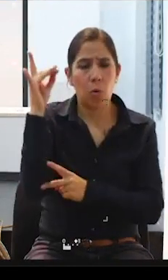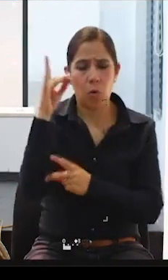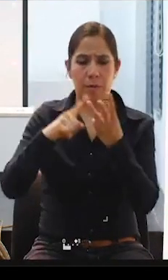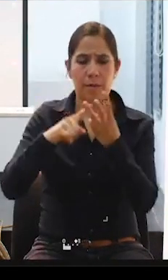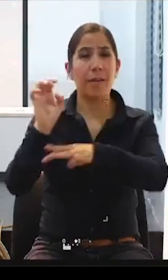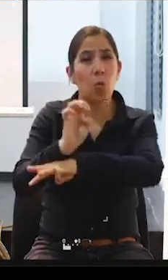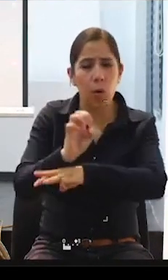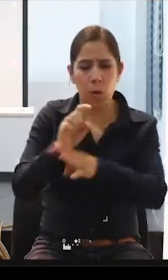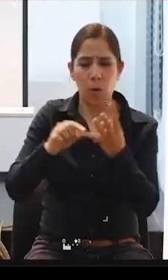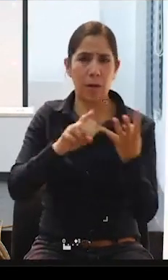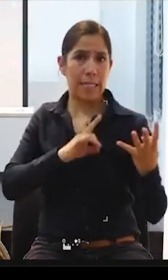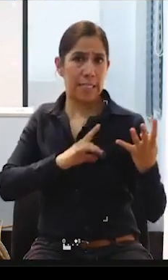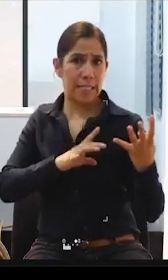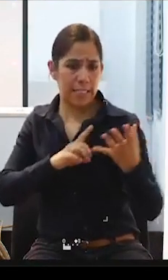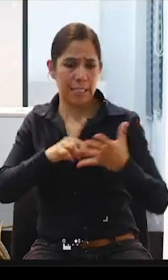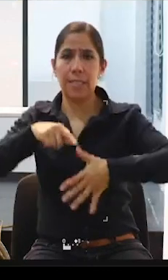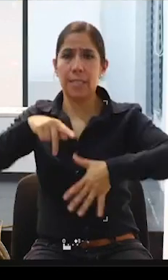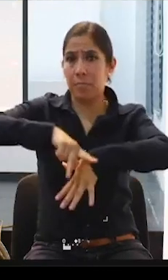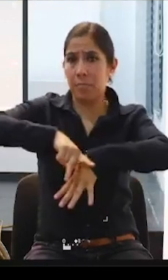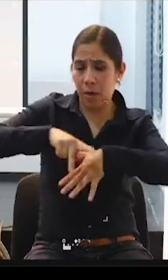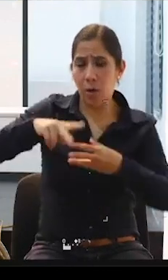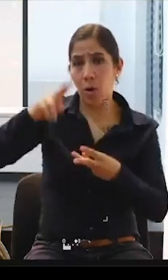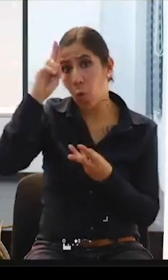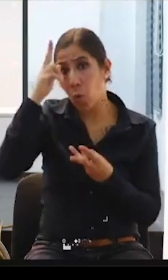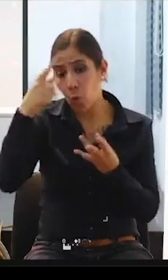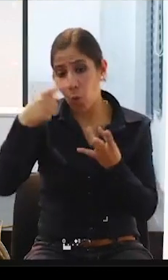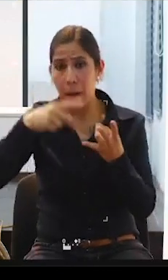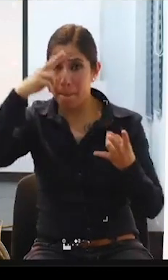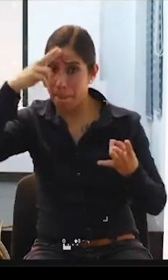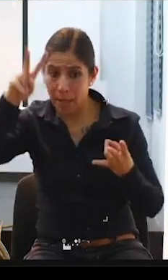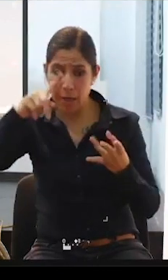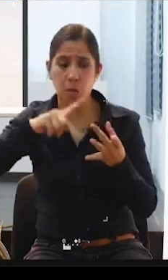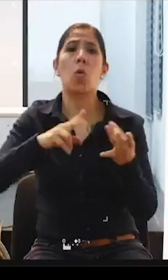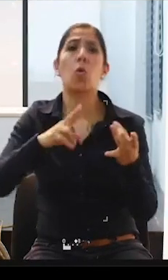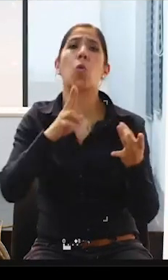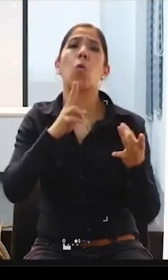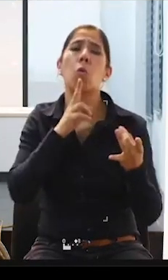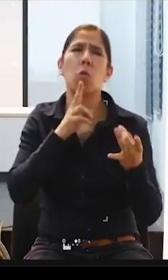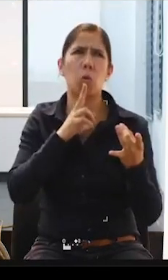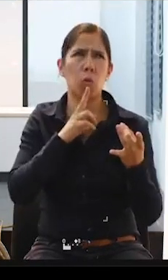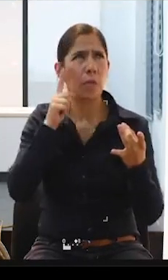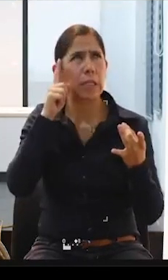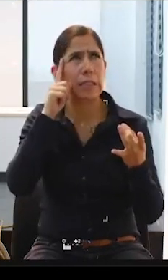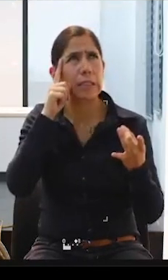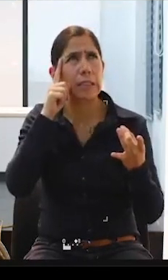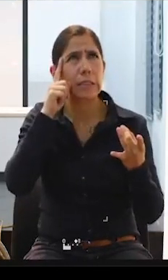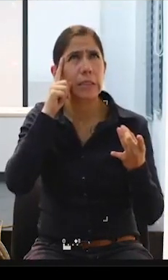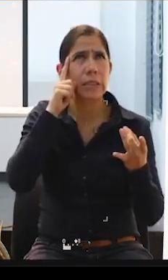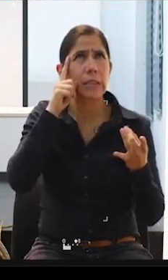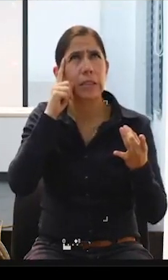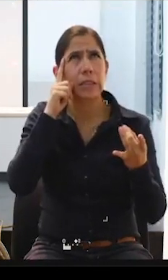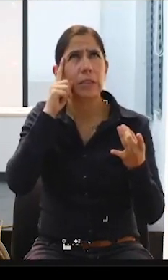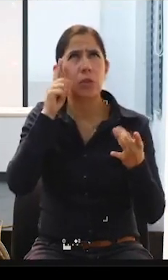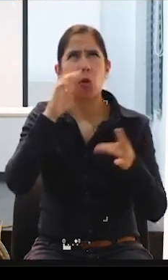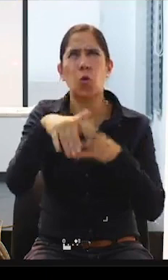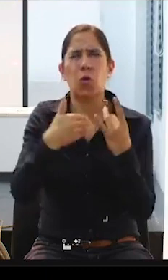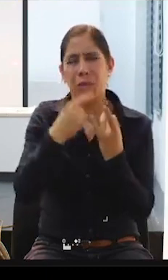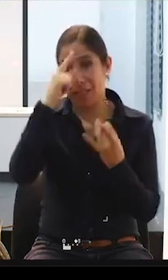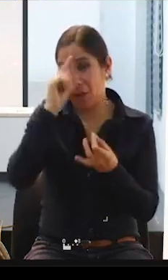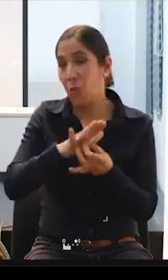Ecuador, Chile, Paraguay, Uruguay, México, Honduras, si no me parece, ¿verdad?, ya los nombro a todos,